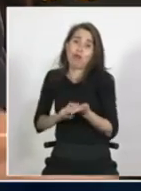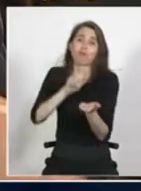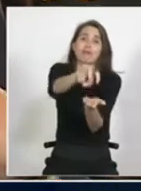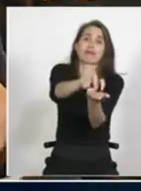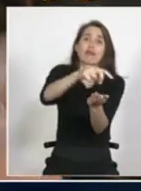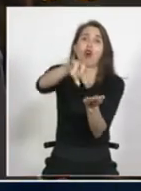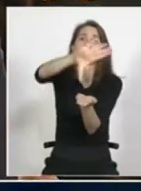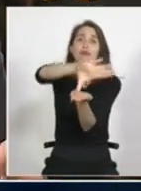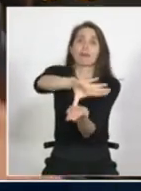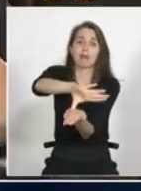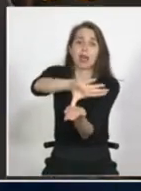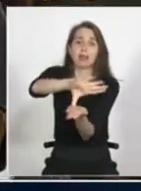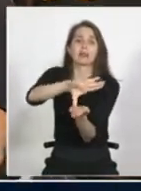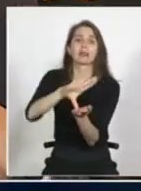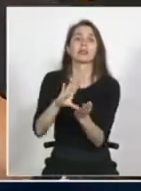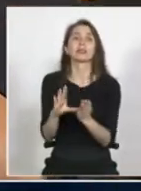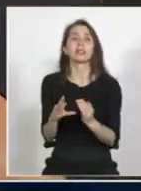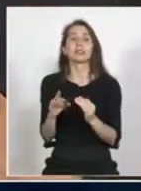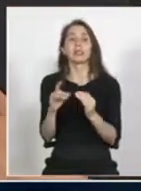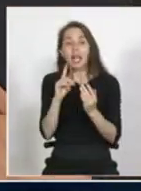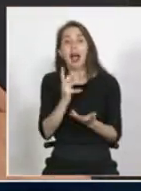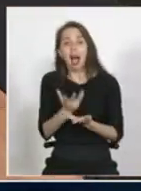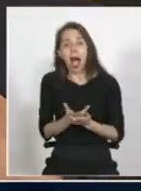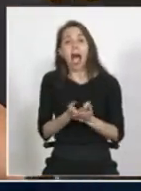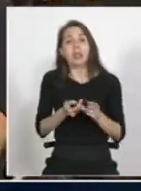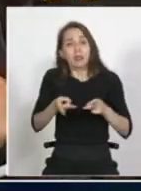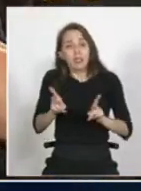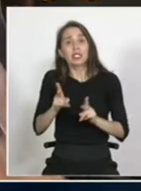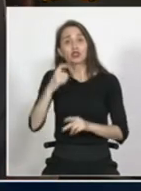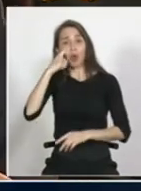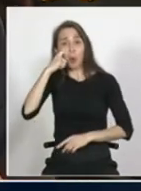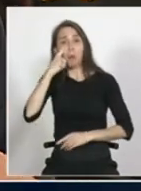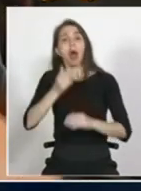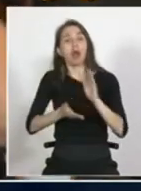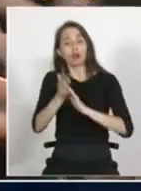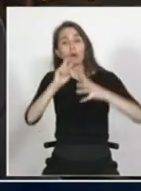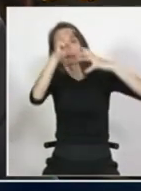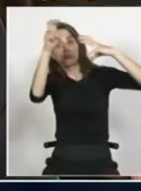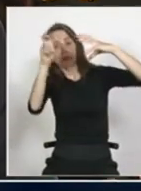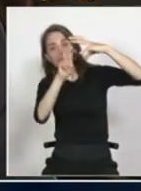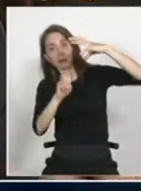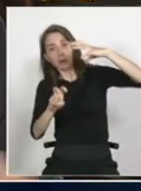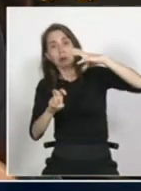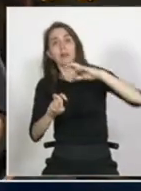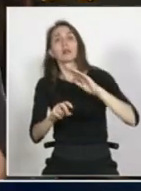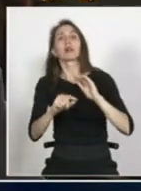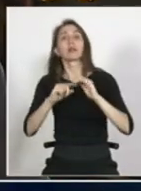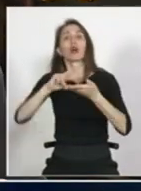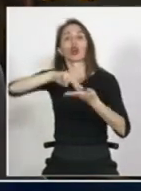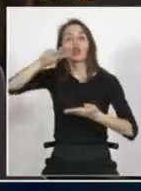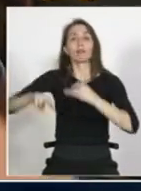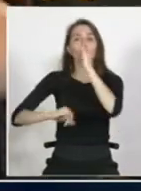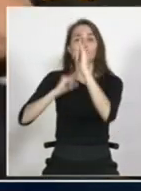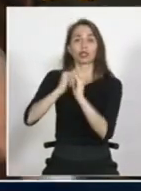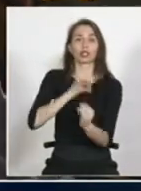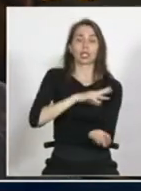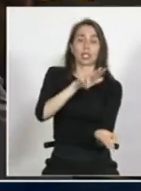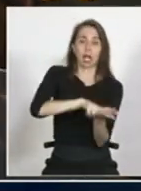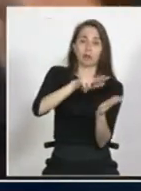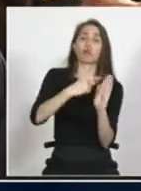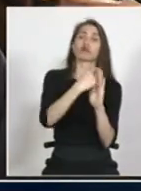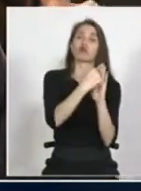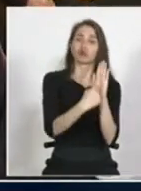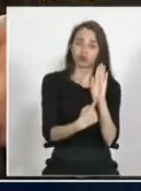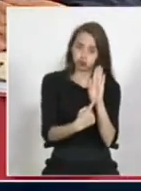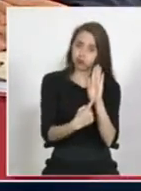mucho pero no es vinculante yo creo que existe el derecho a migrar pero cuántos cuerpos normativos a nivel internacional que haya ratificado establecen